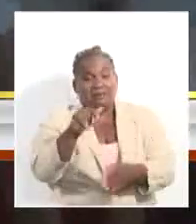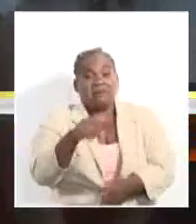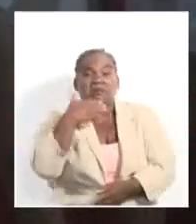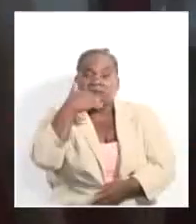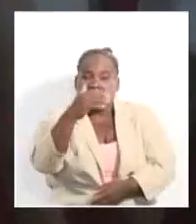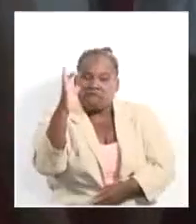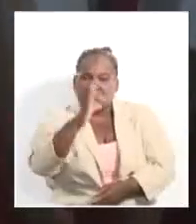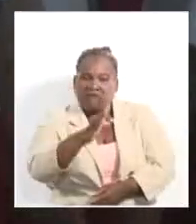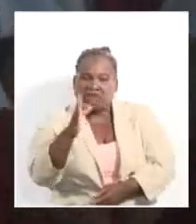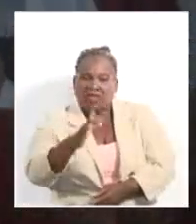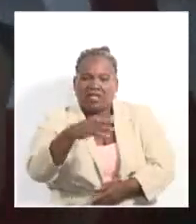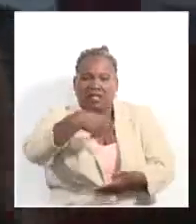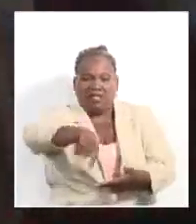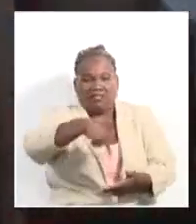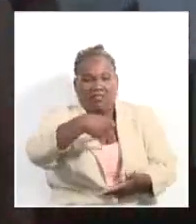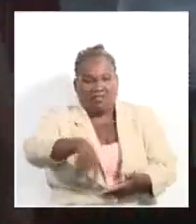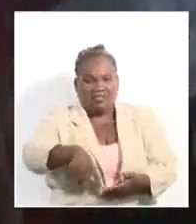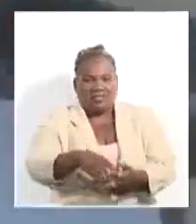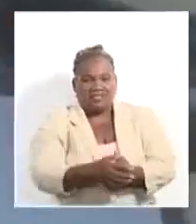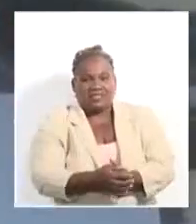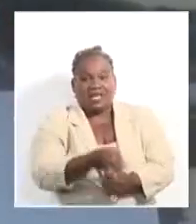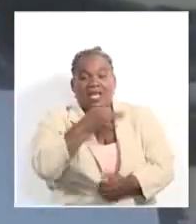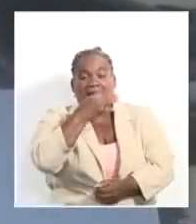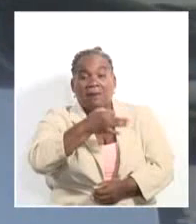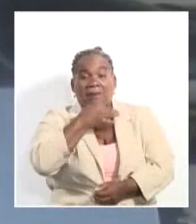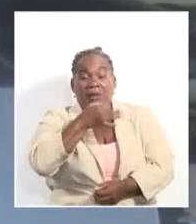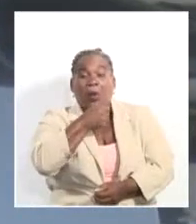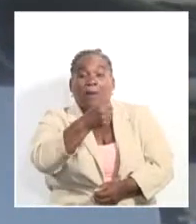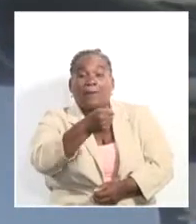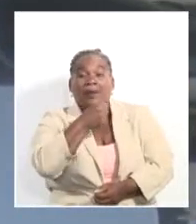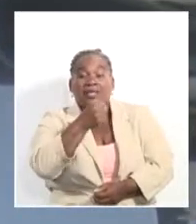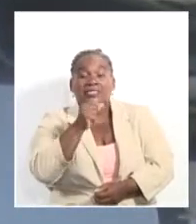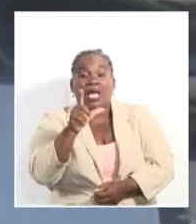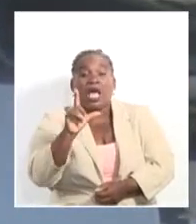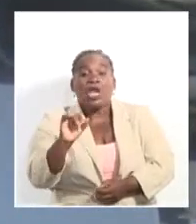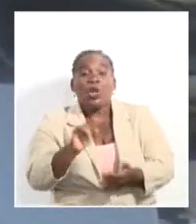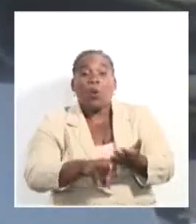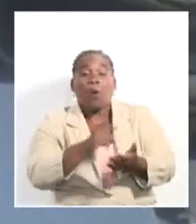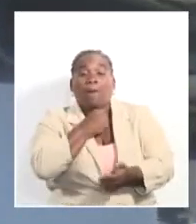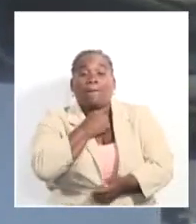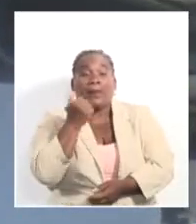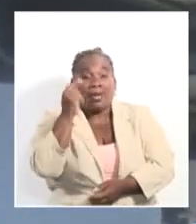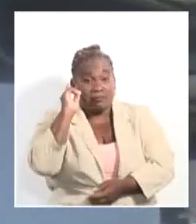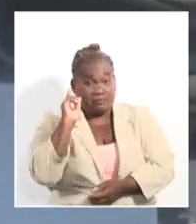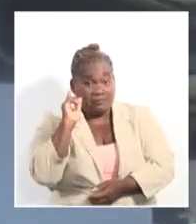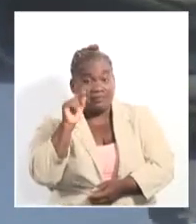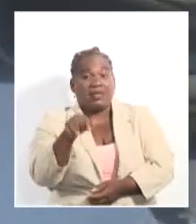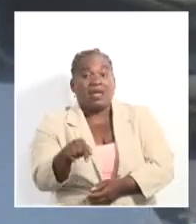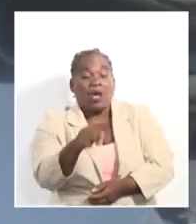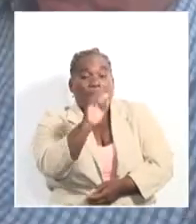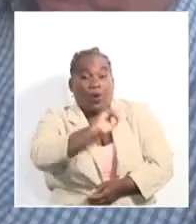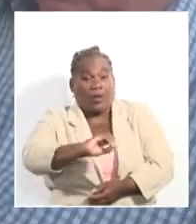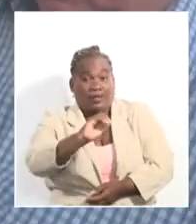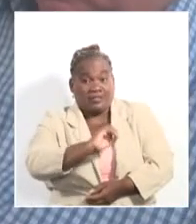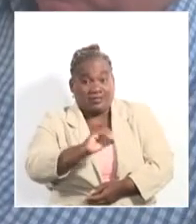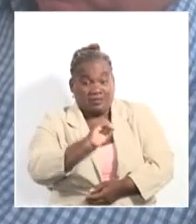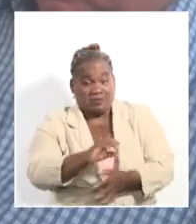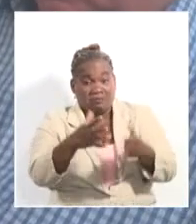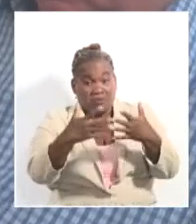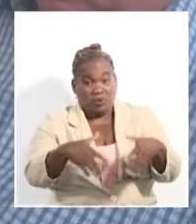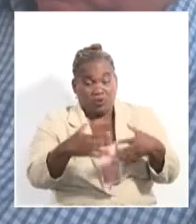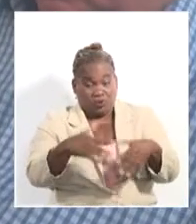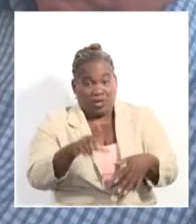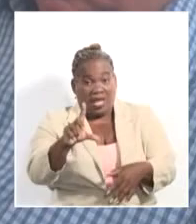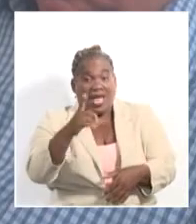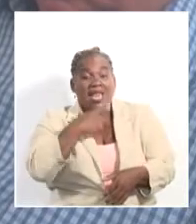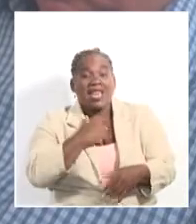y a sus protagonistas. Según informó ante la prensa acreditada Lupe Díaz Veracierto, gestora de la cita y productora general de Latin's